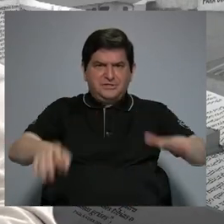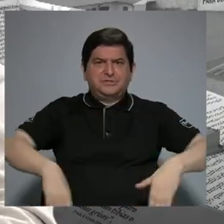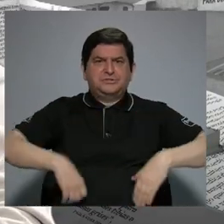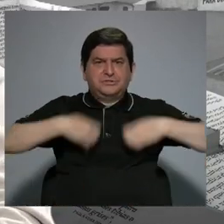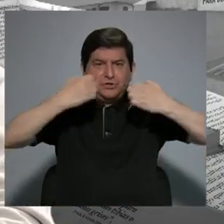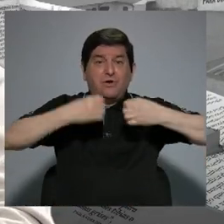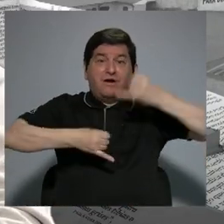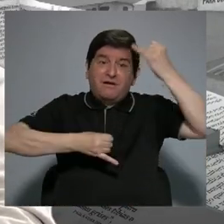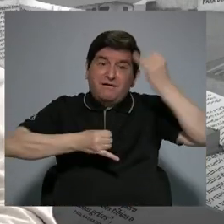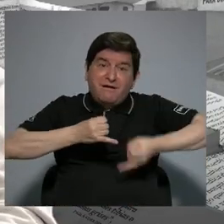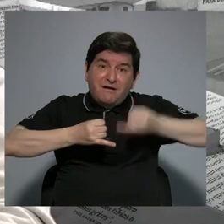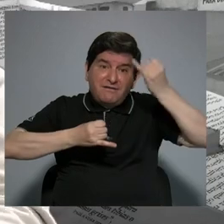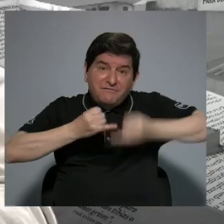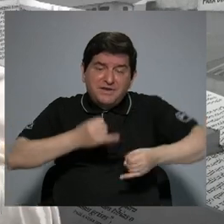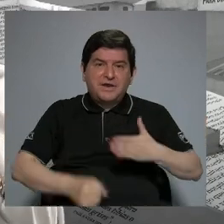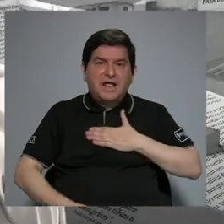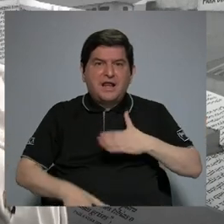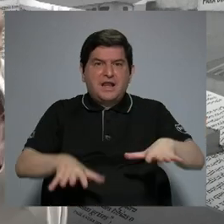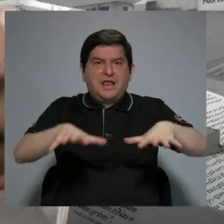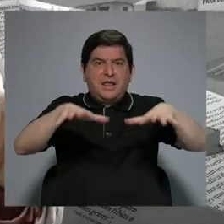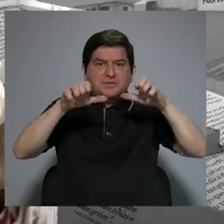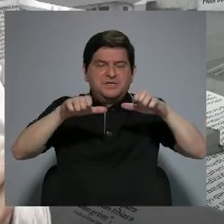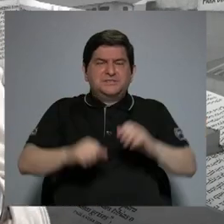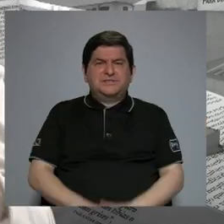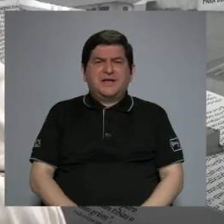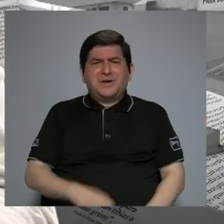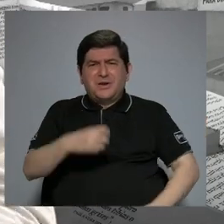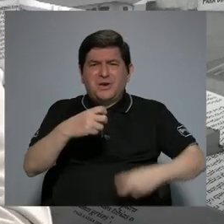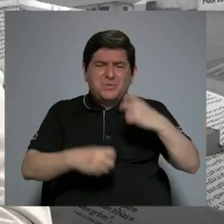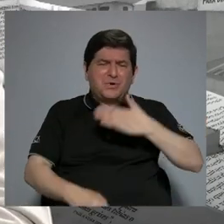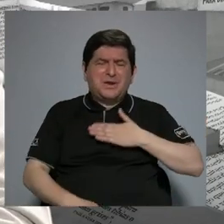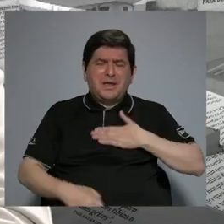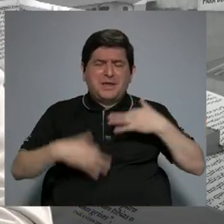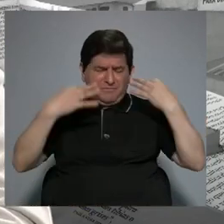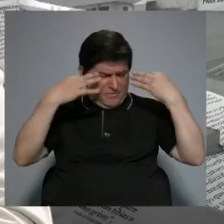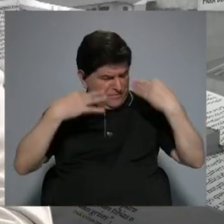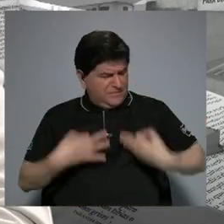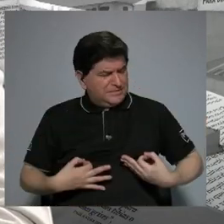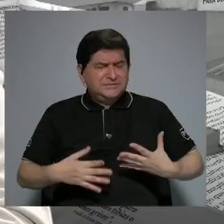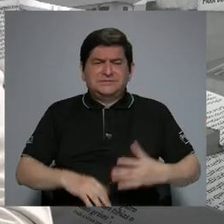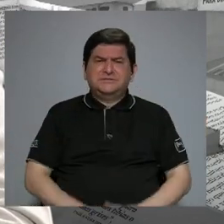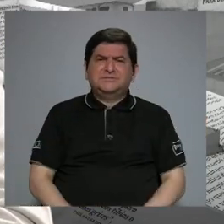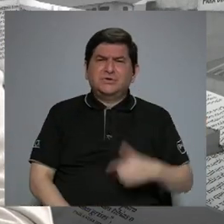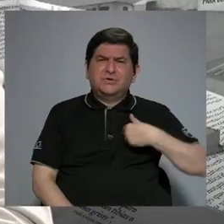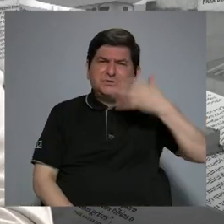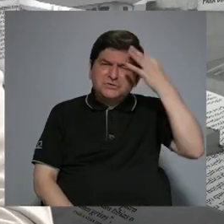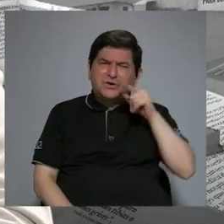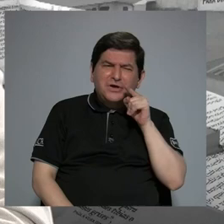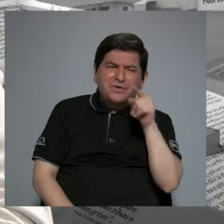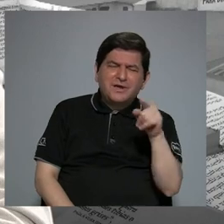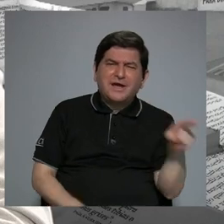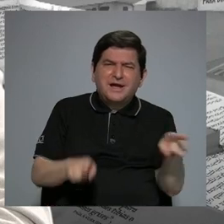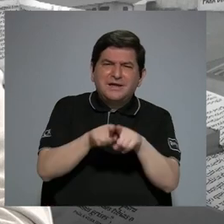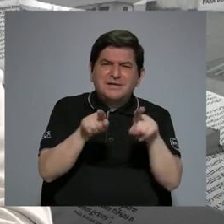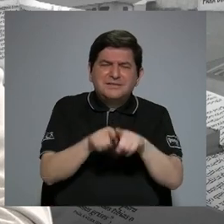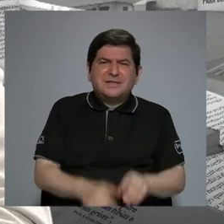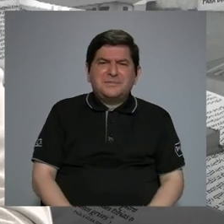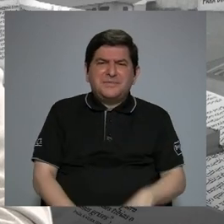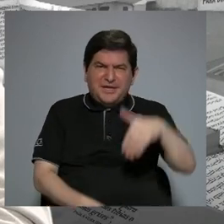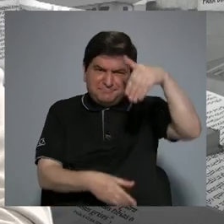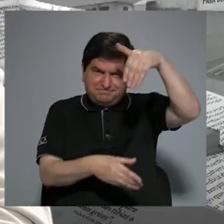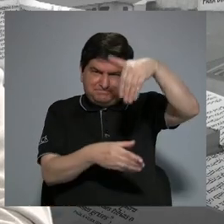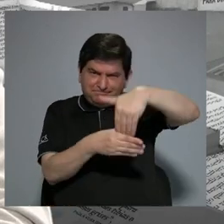porque al final lo que me estresa me ocasiona desórdenes en mi fisiología. Entonces, yo creo que por allí tenemos que intervenir.